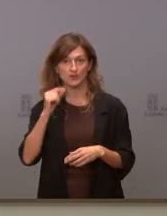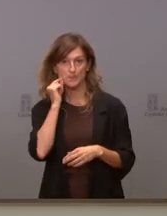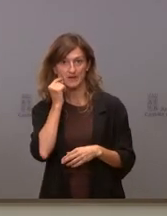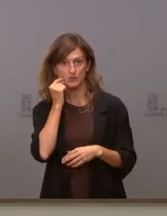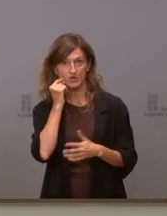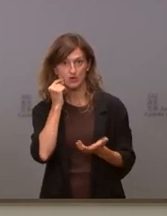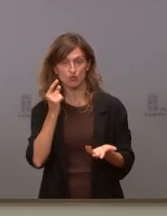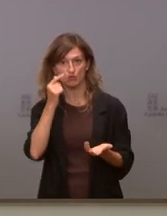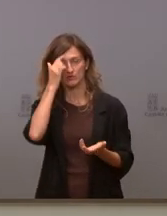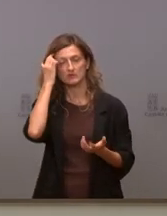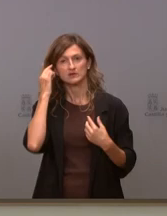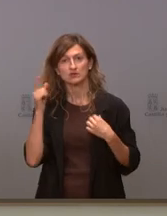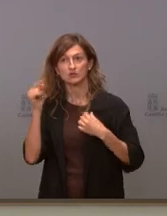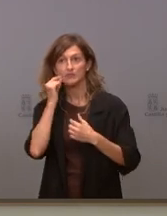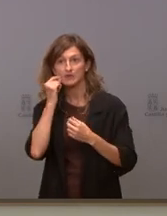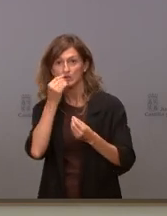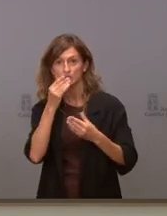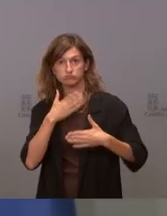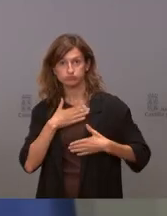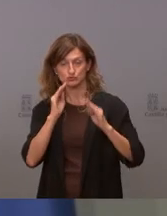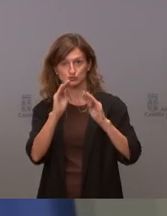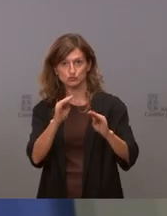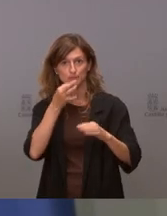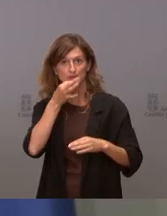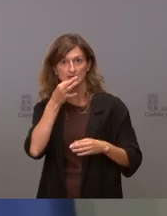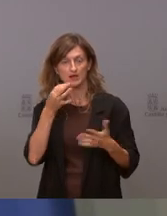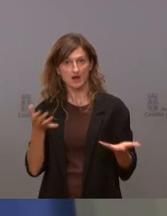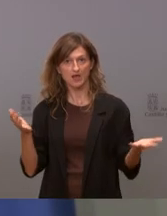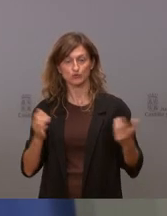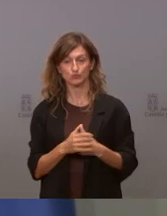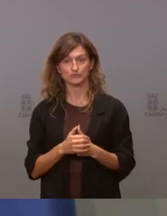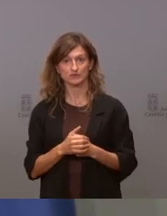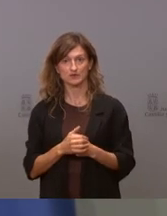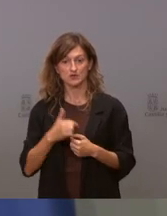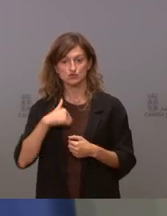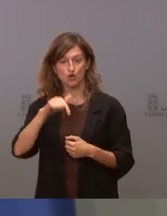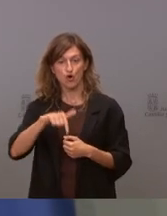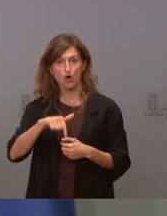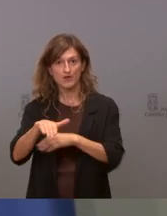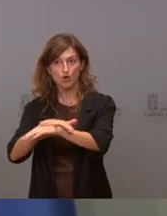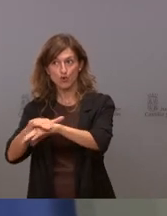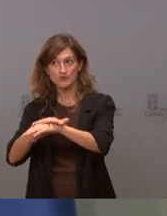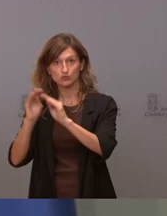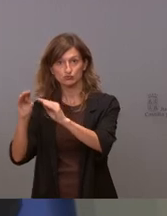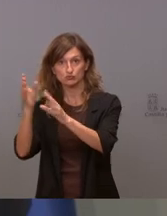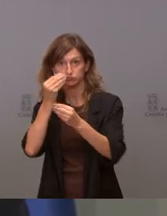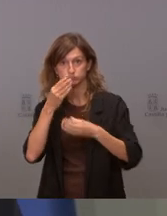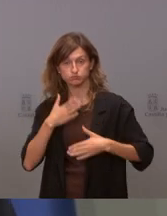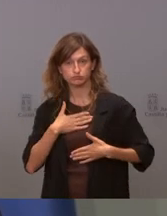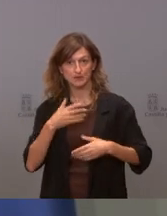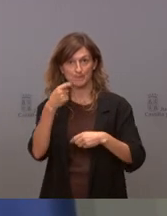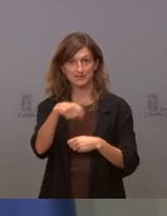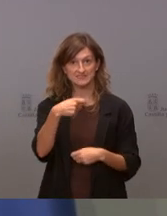No sé si podemos hacer suyas sus palabras. Claro, porque yo estoy hablando hoy por el Gobierno, que incluye su